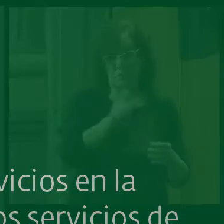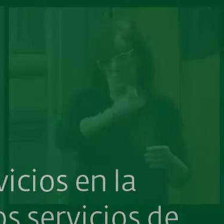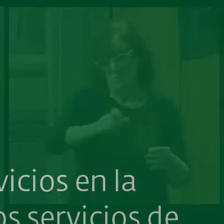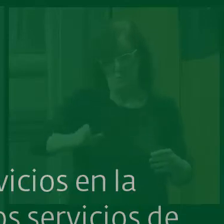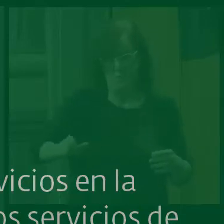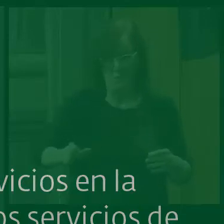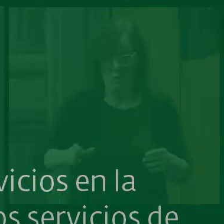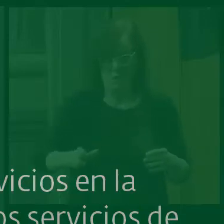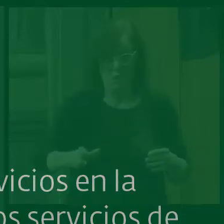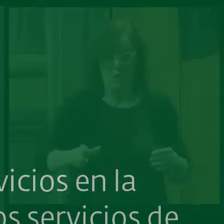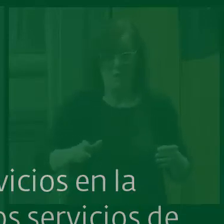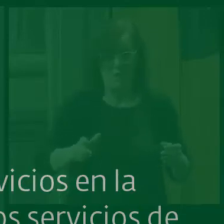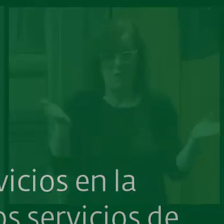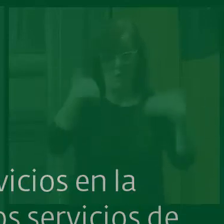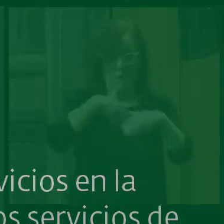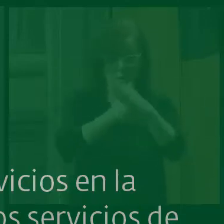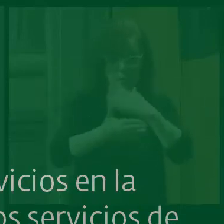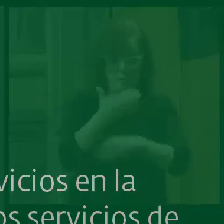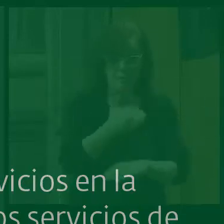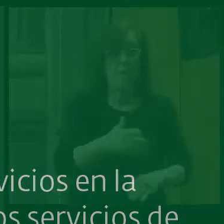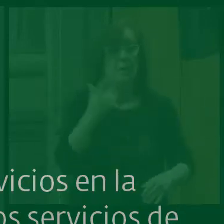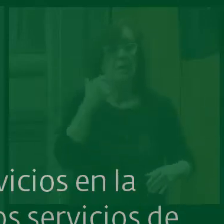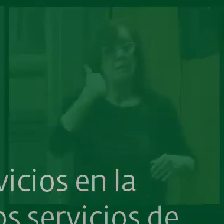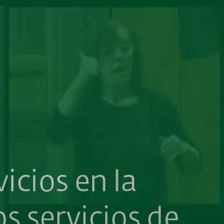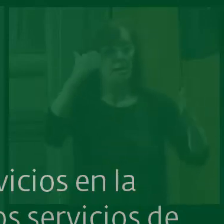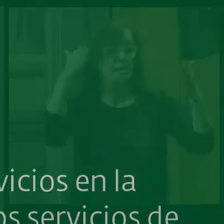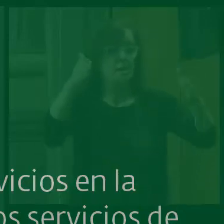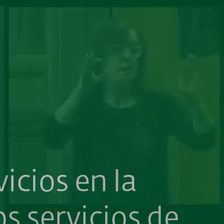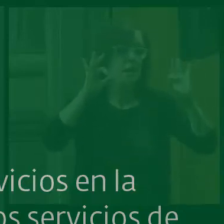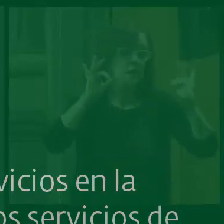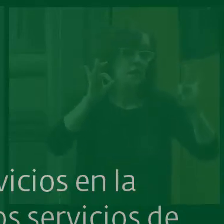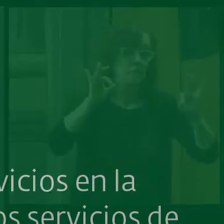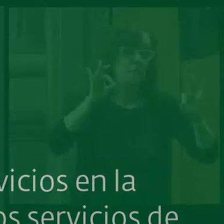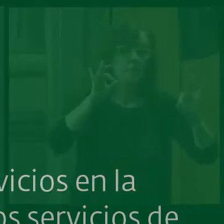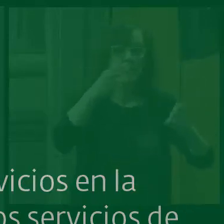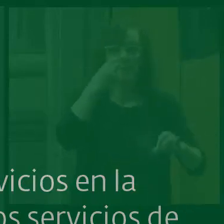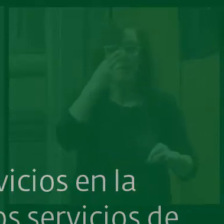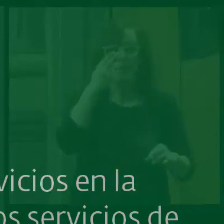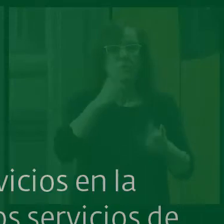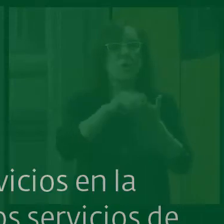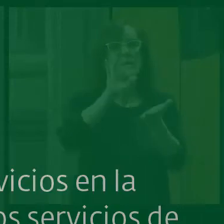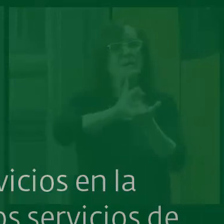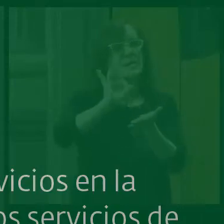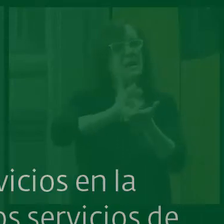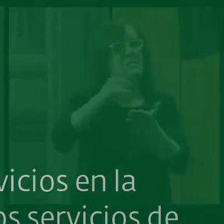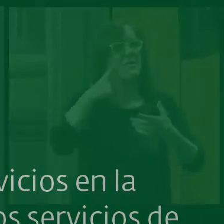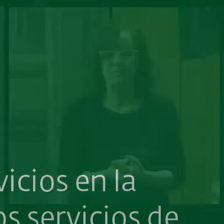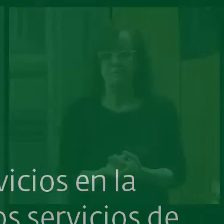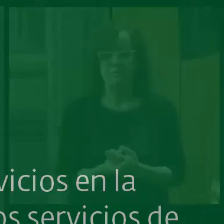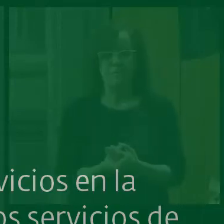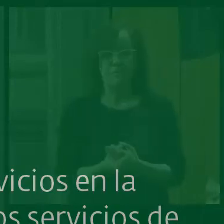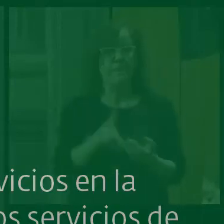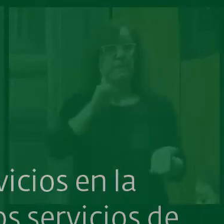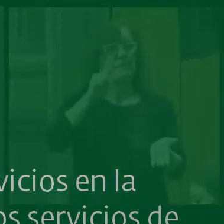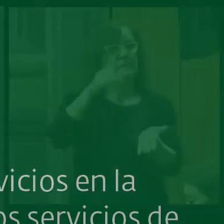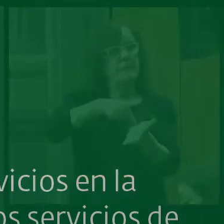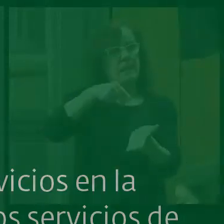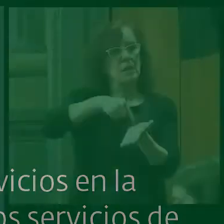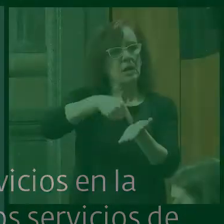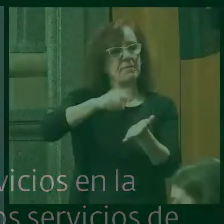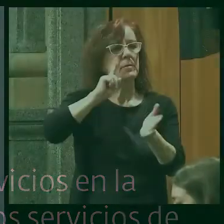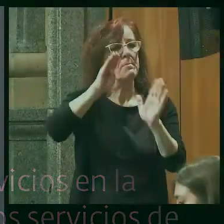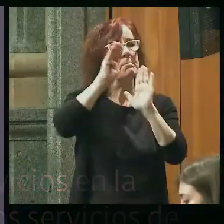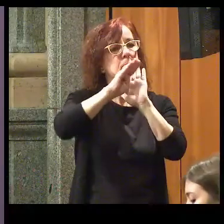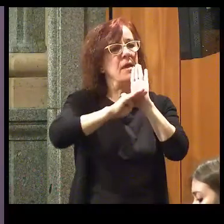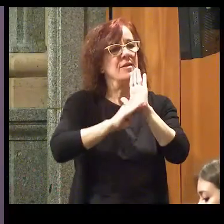sin discapacidad y con especial interés en los servicios de salud. Reivindicamos medidas